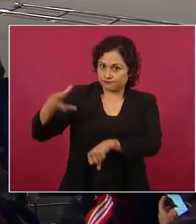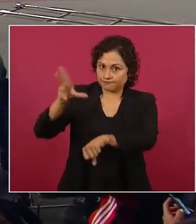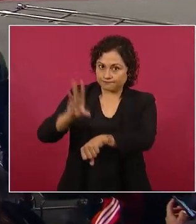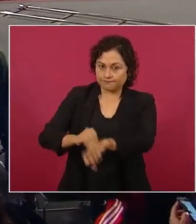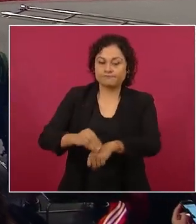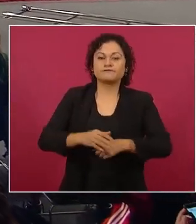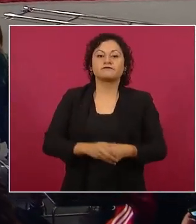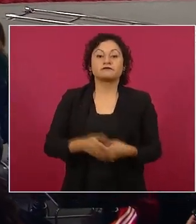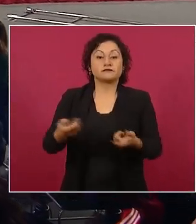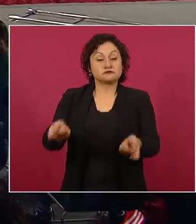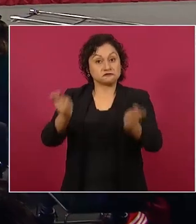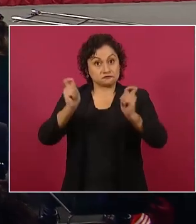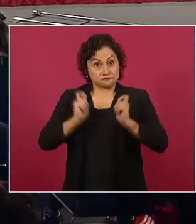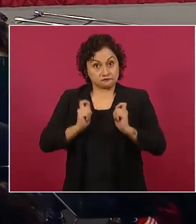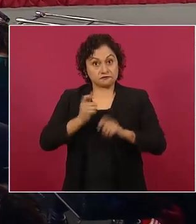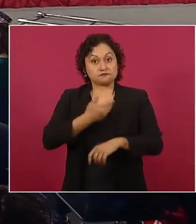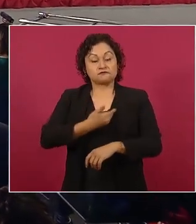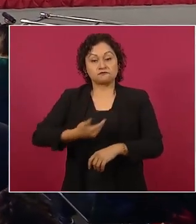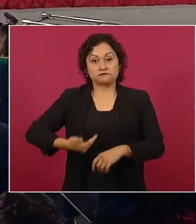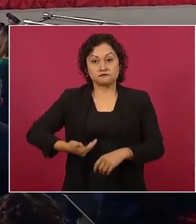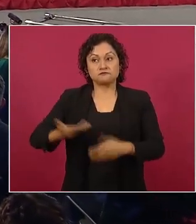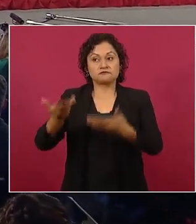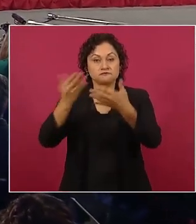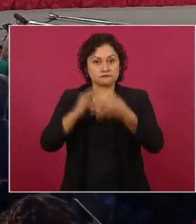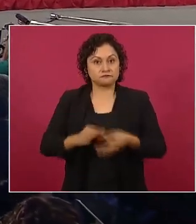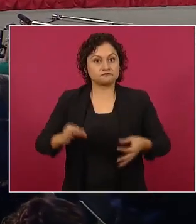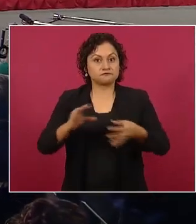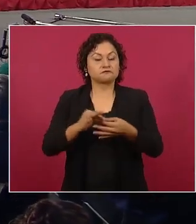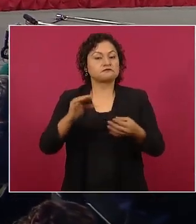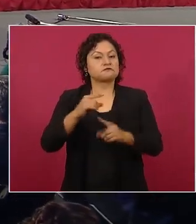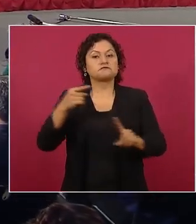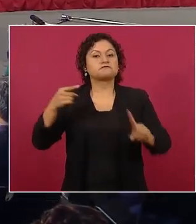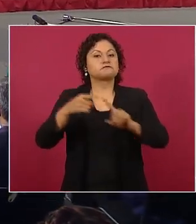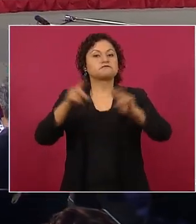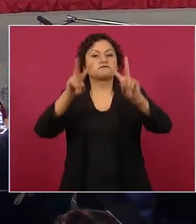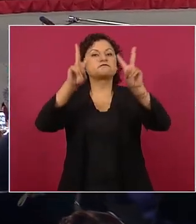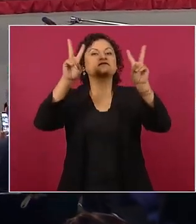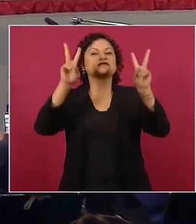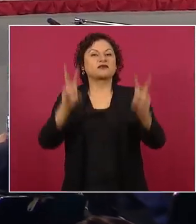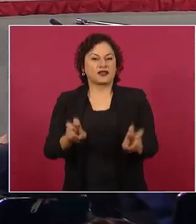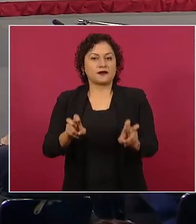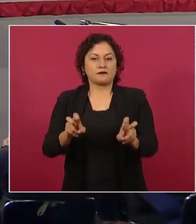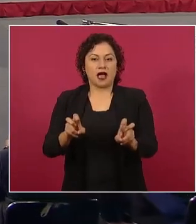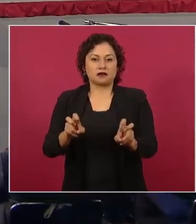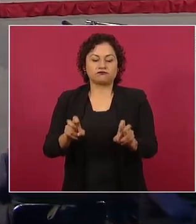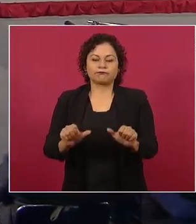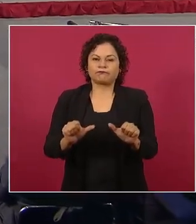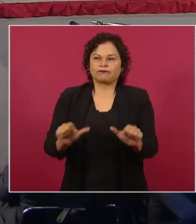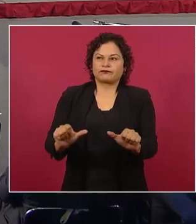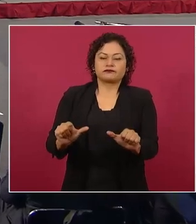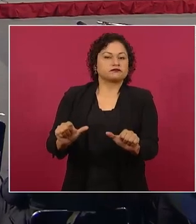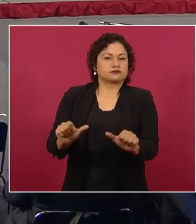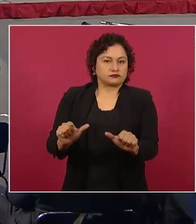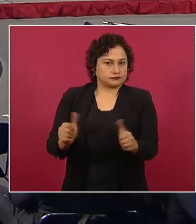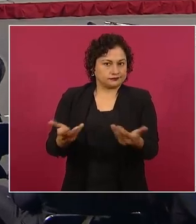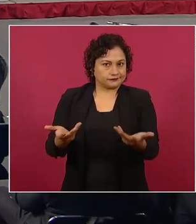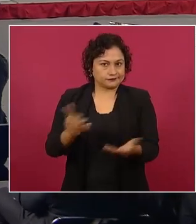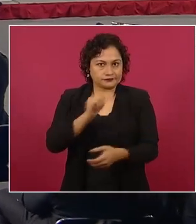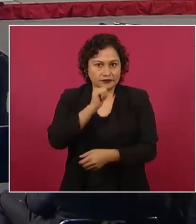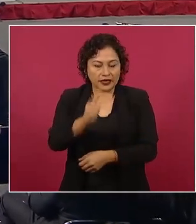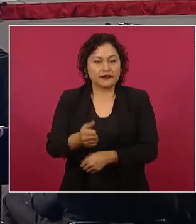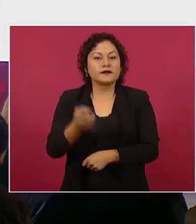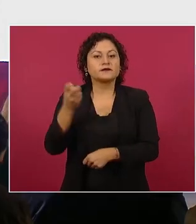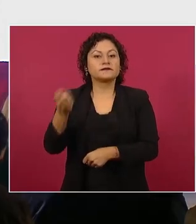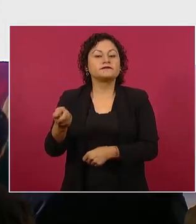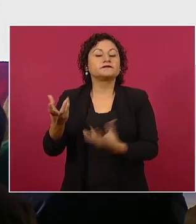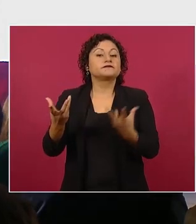presidente, de las acciones en el marco de la política de cero impunidad, donde participa la Secretaría de la